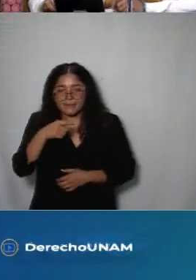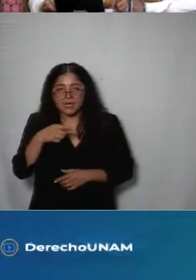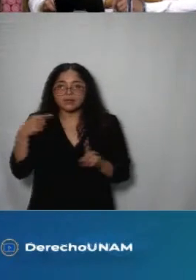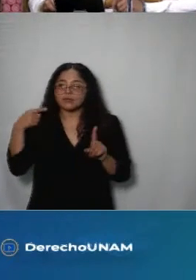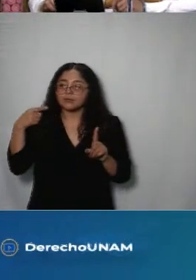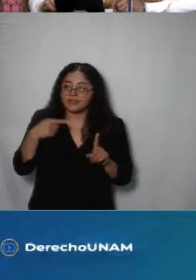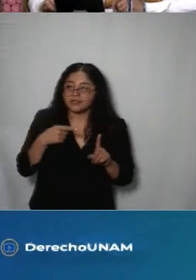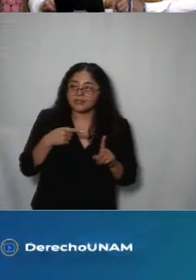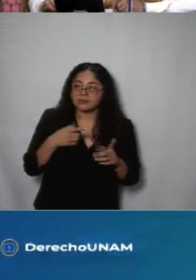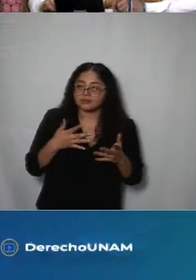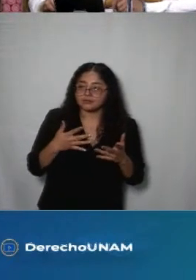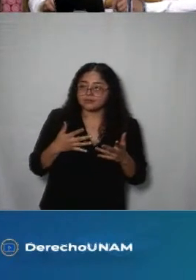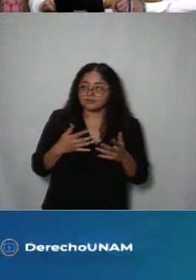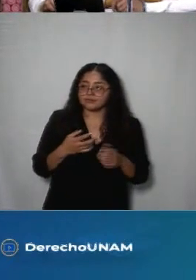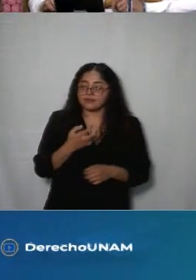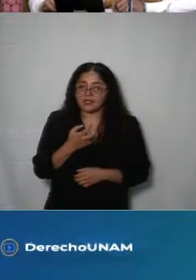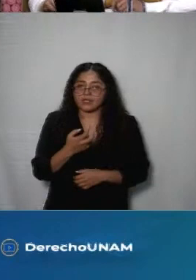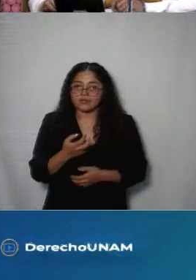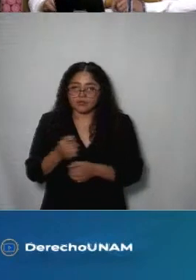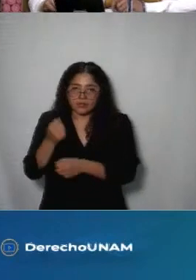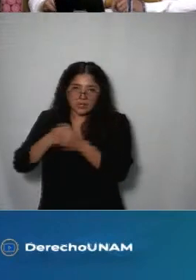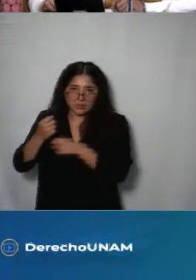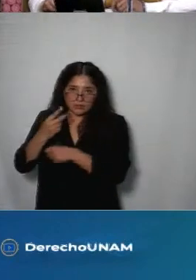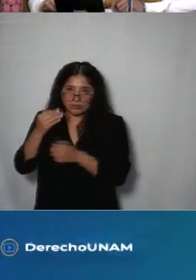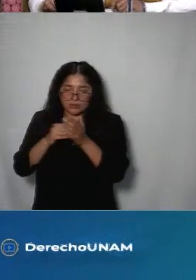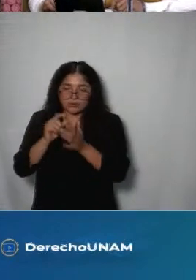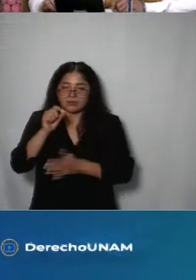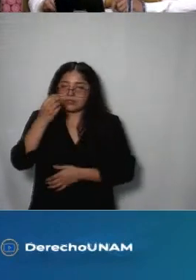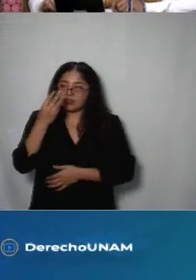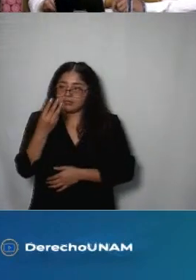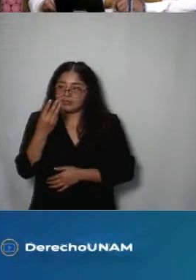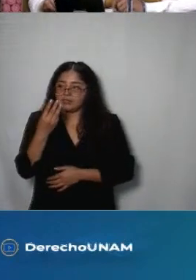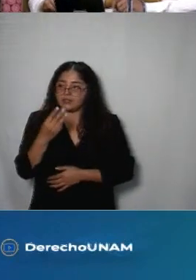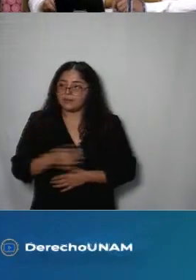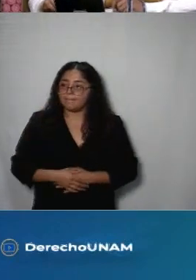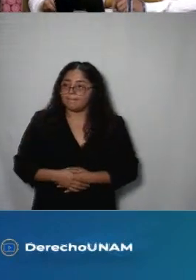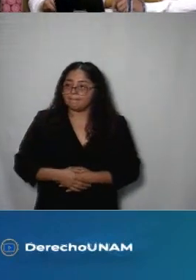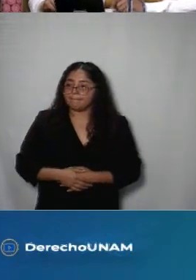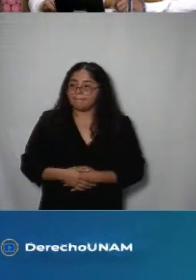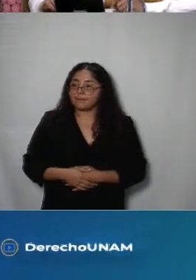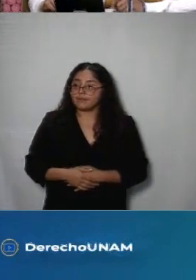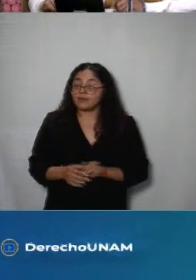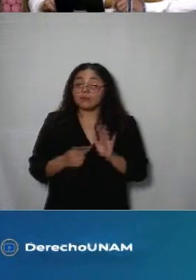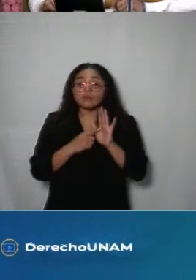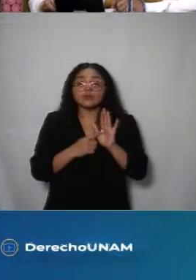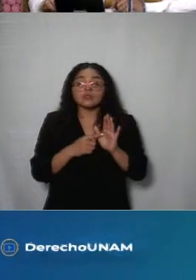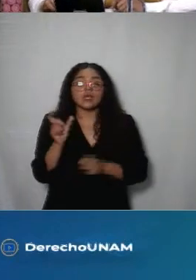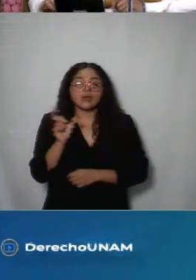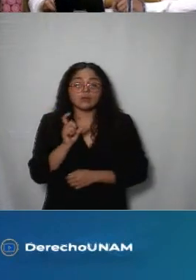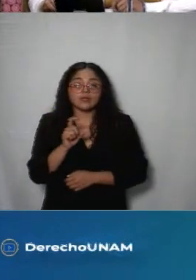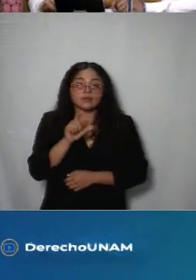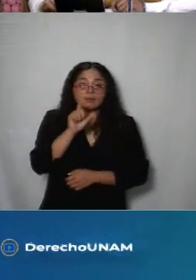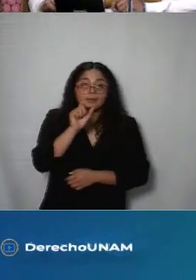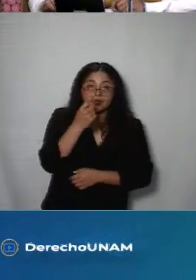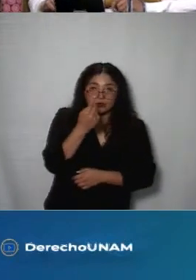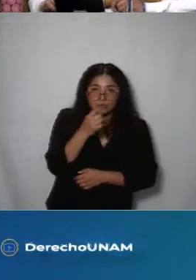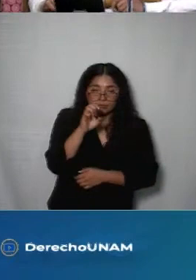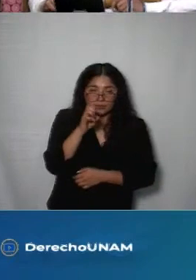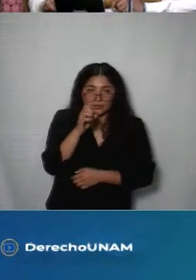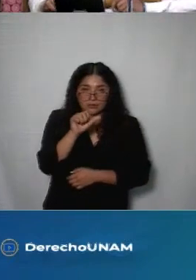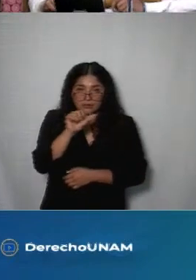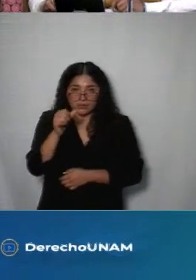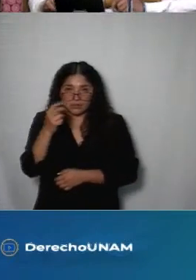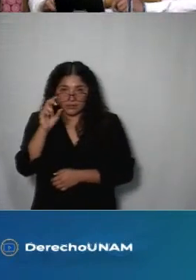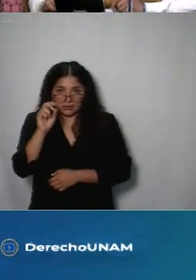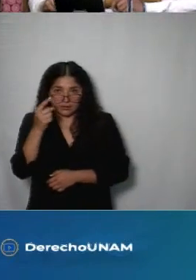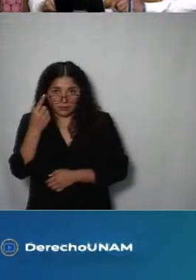comentaba durante el ejercicio fiscal 2023 publicado entre el 1 de enero y el 31 de diciembre